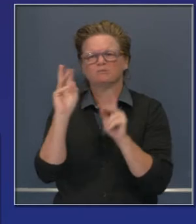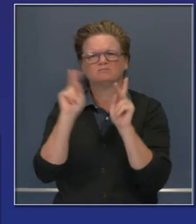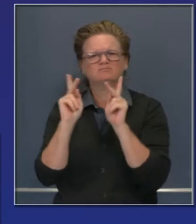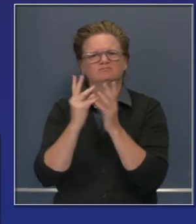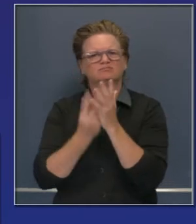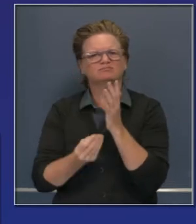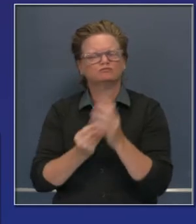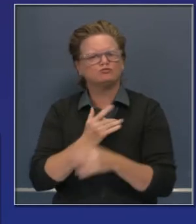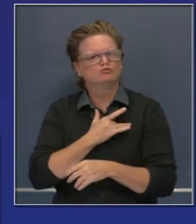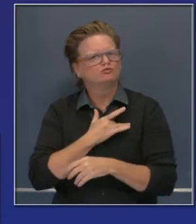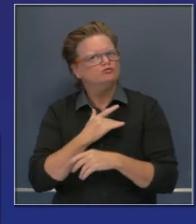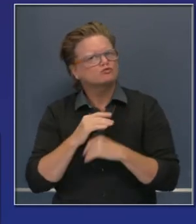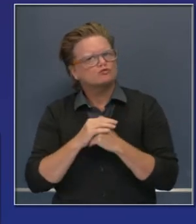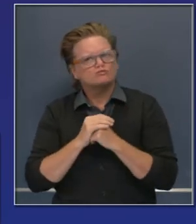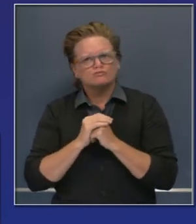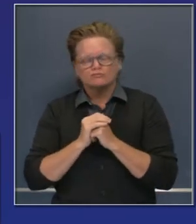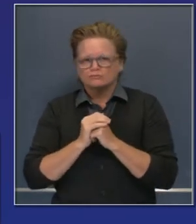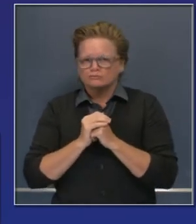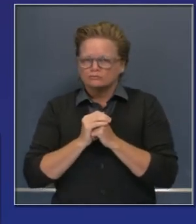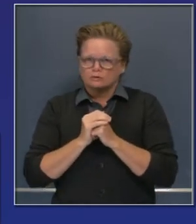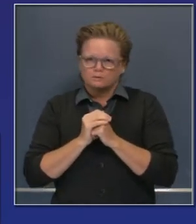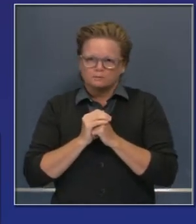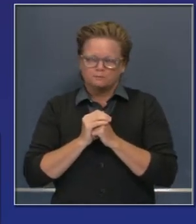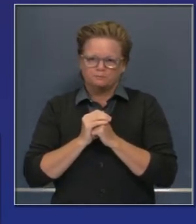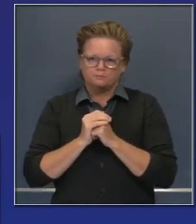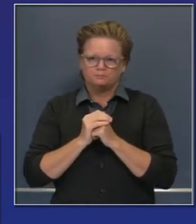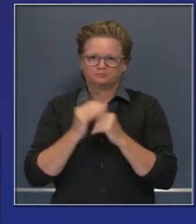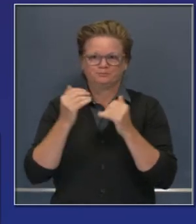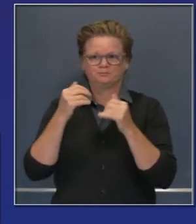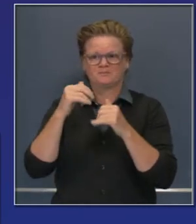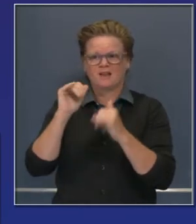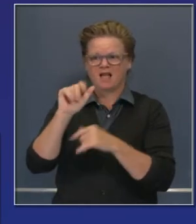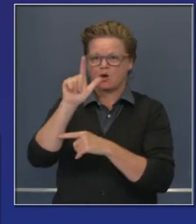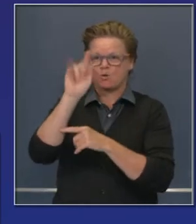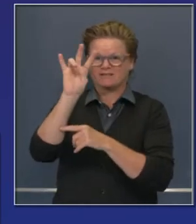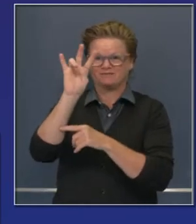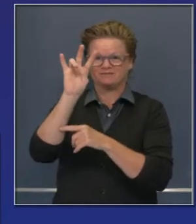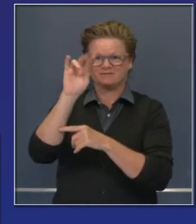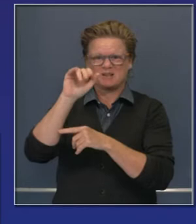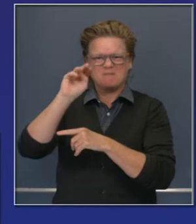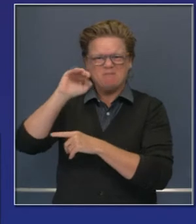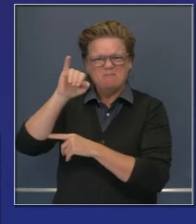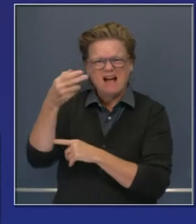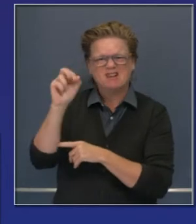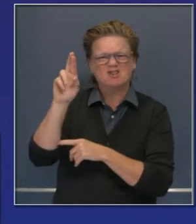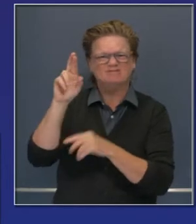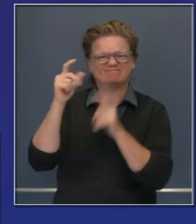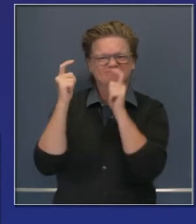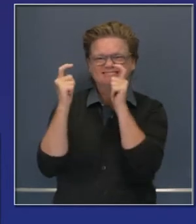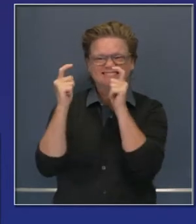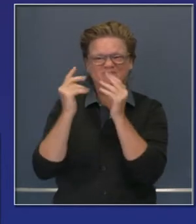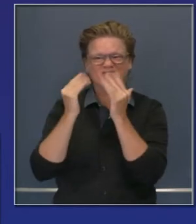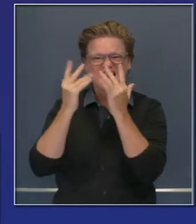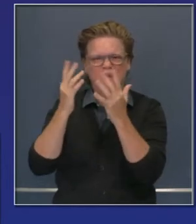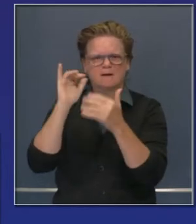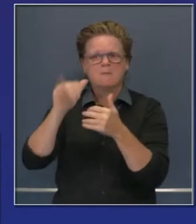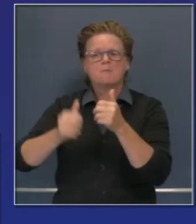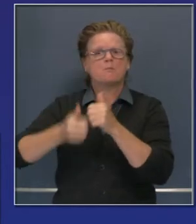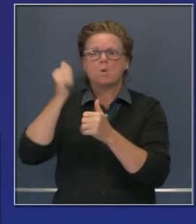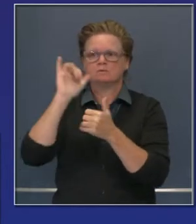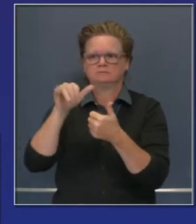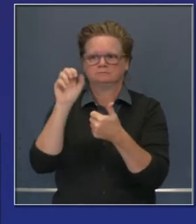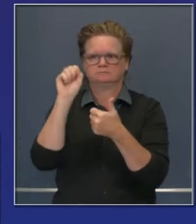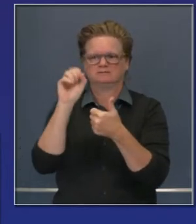hasta la fecha. De esos 27 incendios activos, uno muy conocido, el